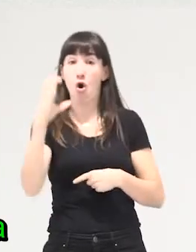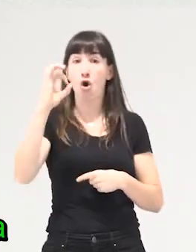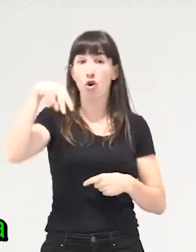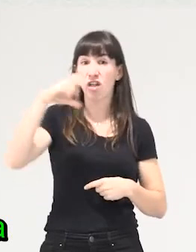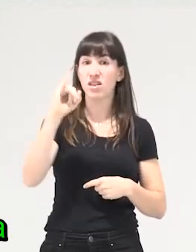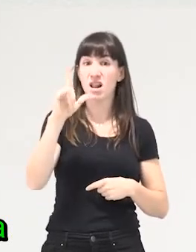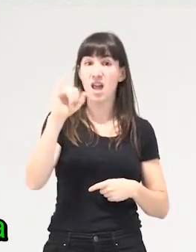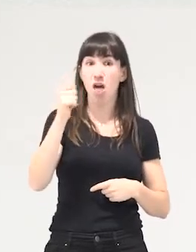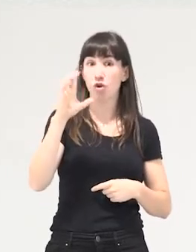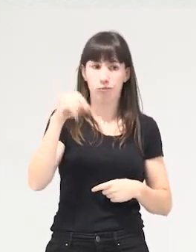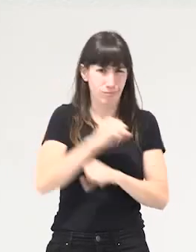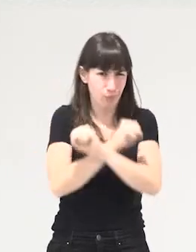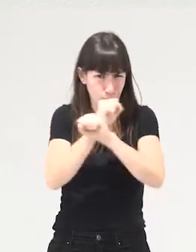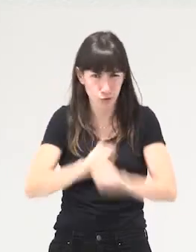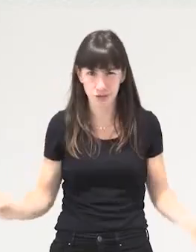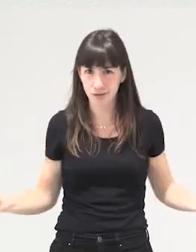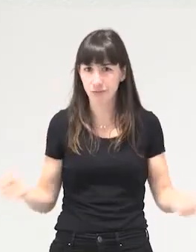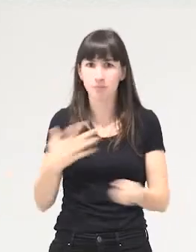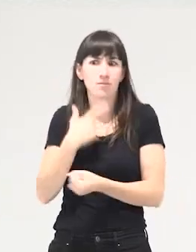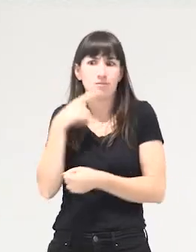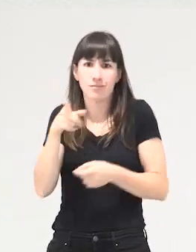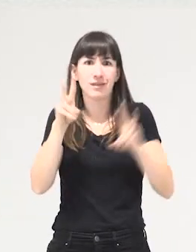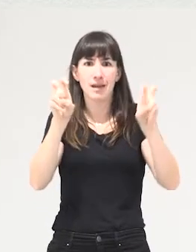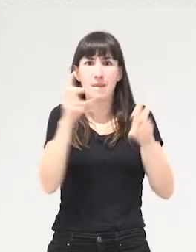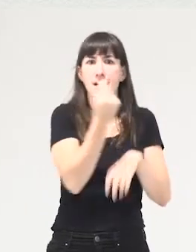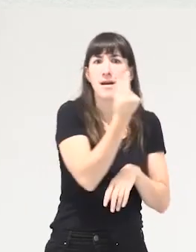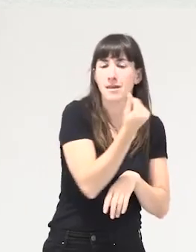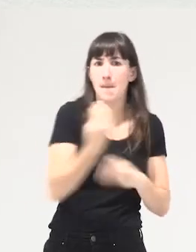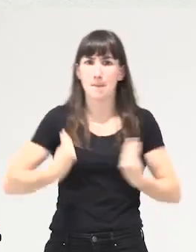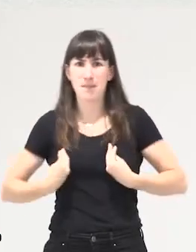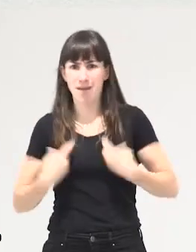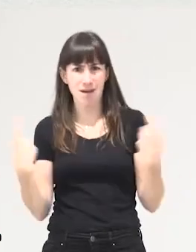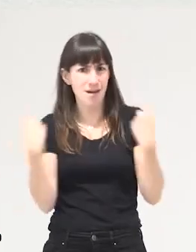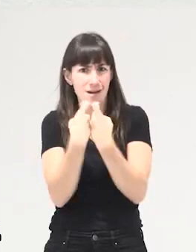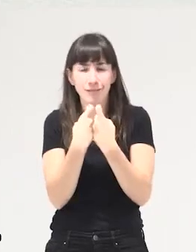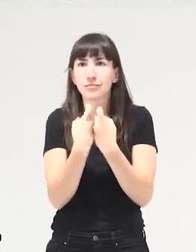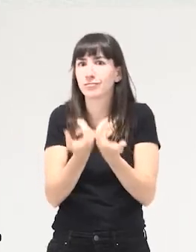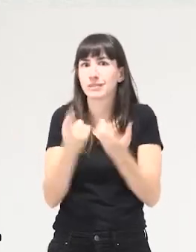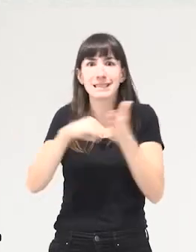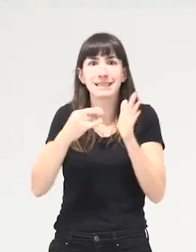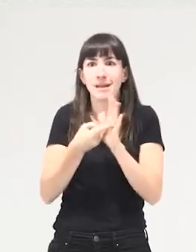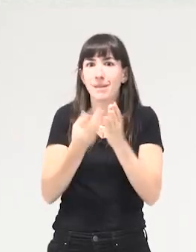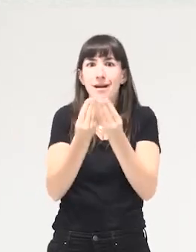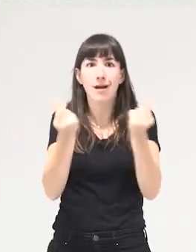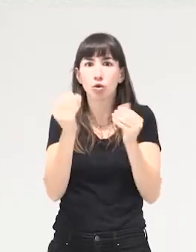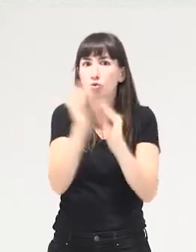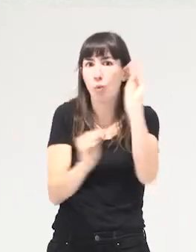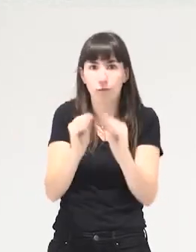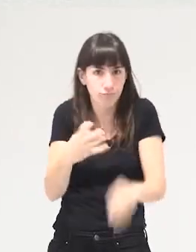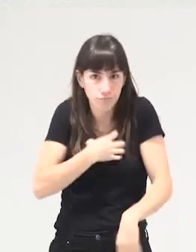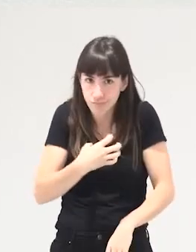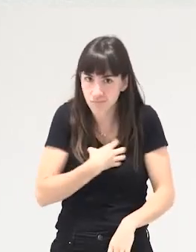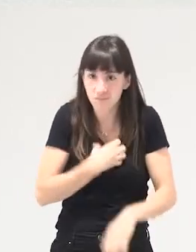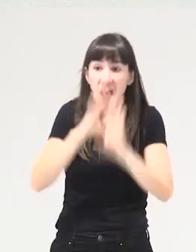ese conflicto capital-vida como algo estructural e irresoluble del sistema y no se nos terminaba de escuchar. Y entonces, llegó